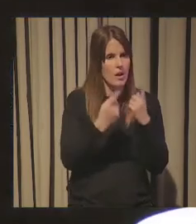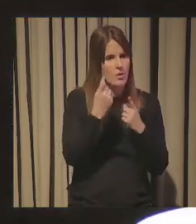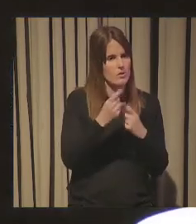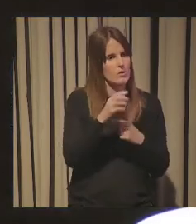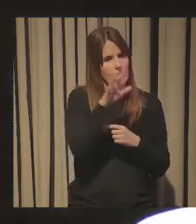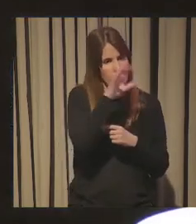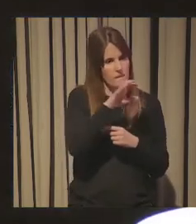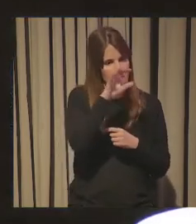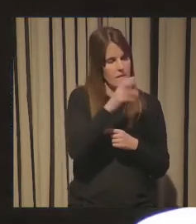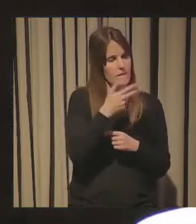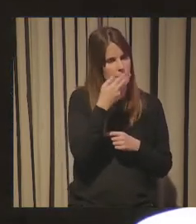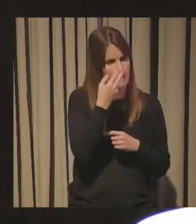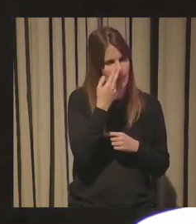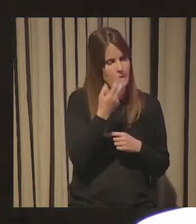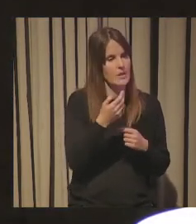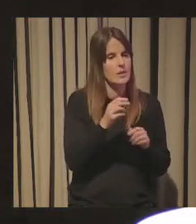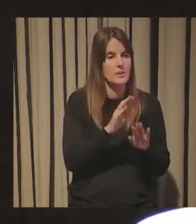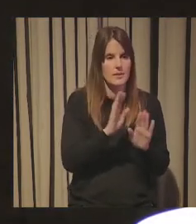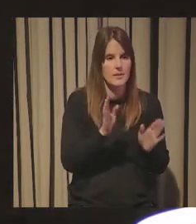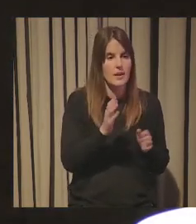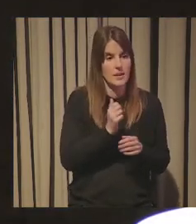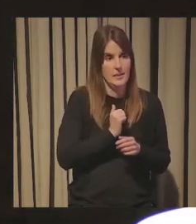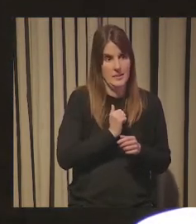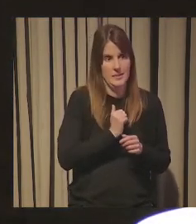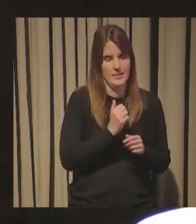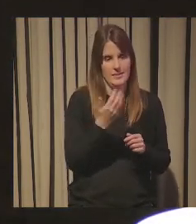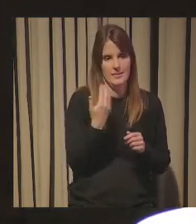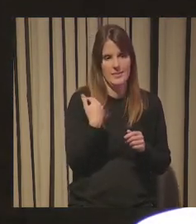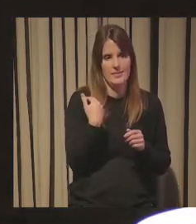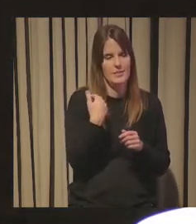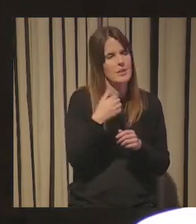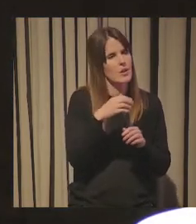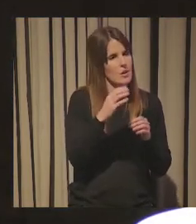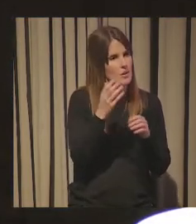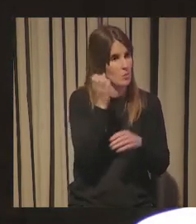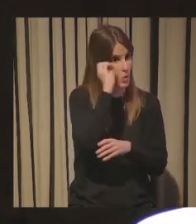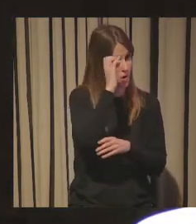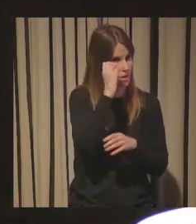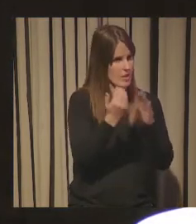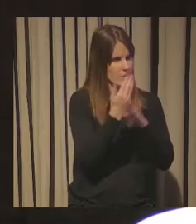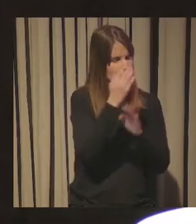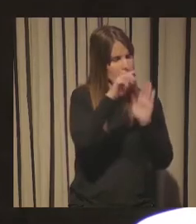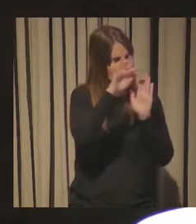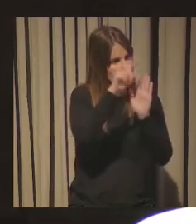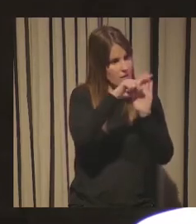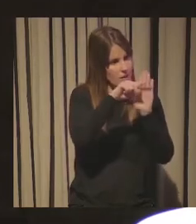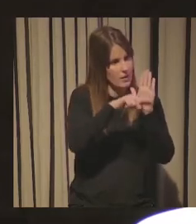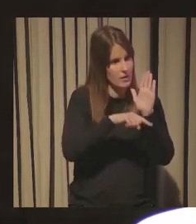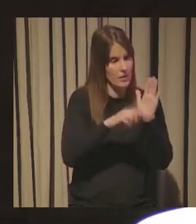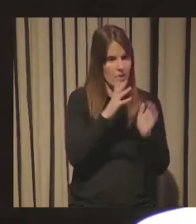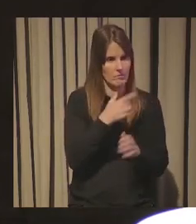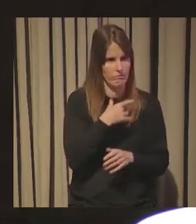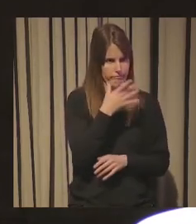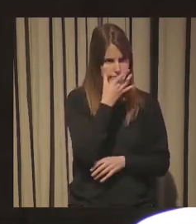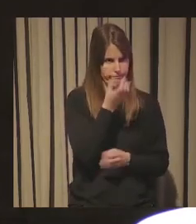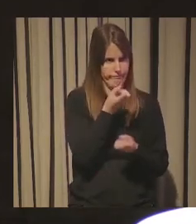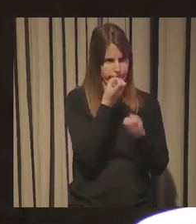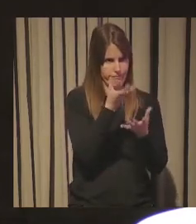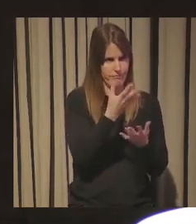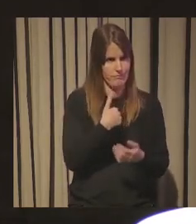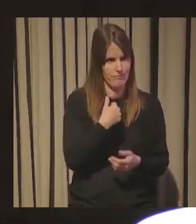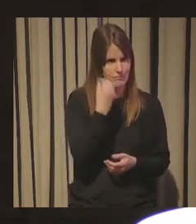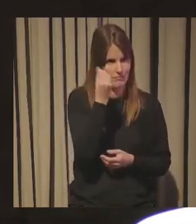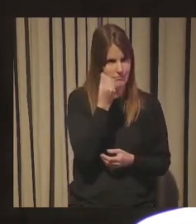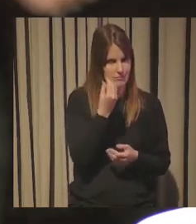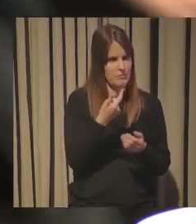muy interesante. Dicho eso, cuando has estado en las ponencias de esta mañana todavía te da más pudor hablar porque creo